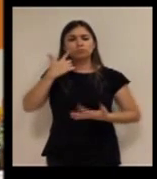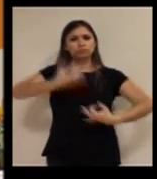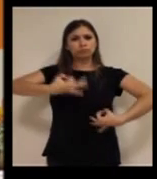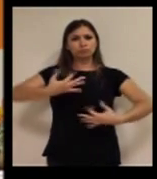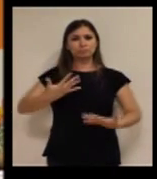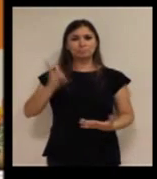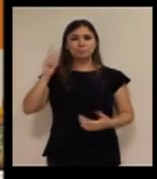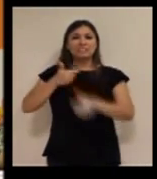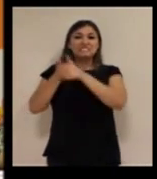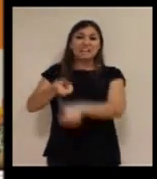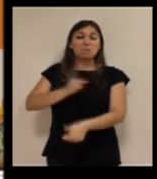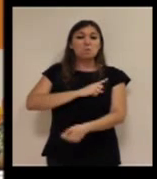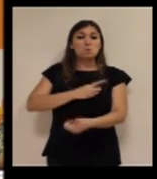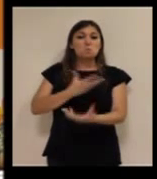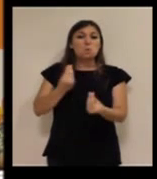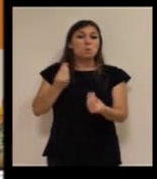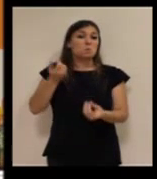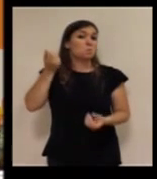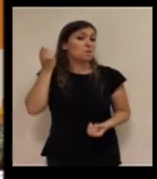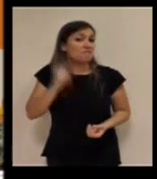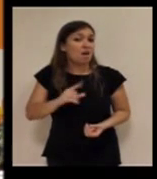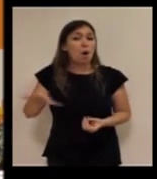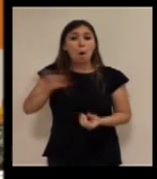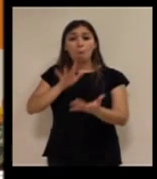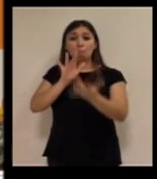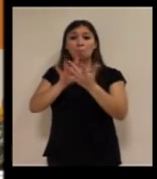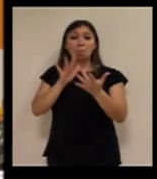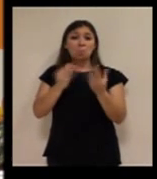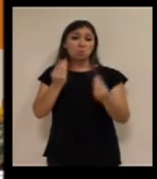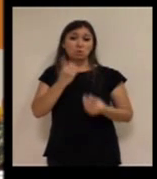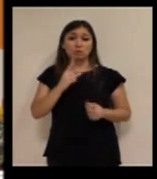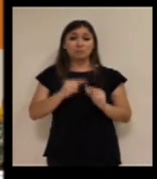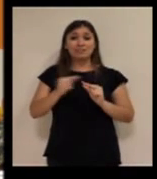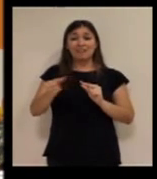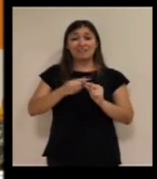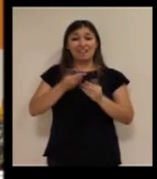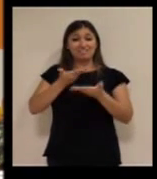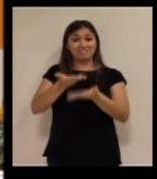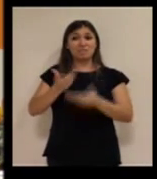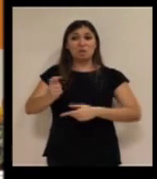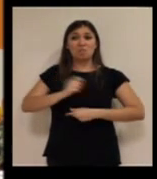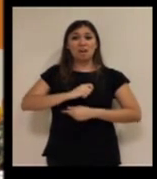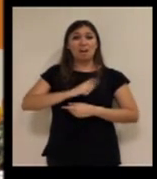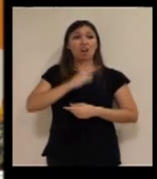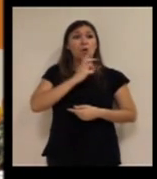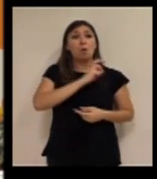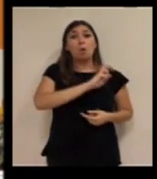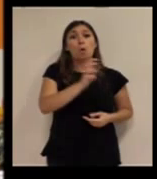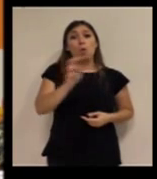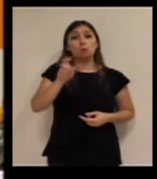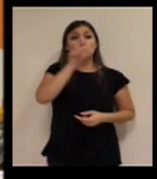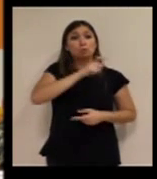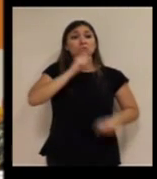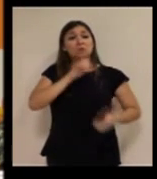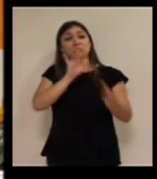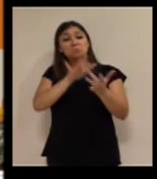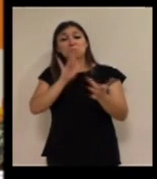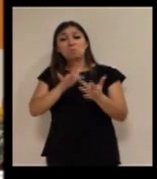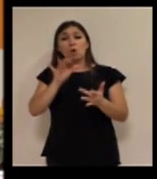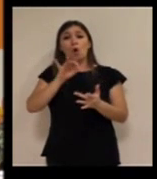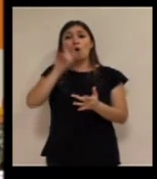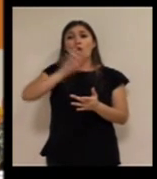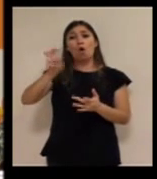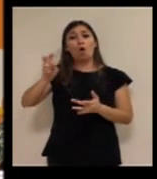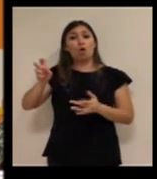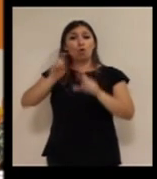menos quizá el seguimiento o menos la interacción, que la adolescencia me facilite la interacción con otros mayores o con otros